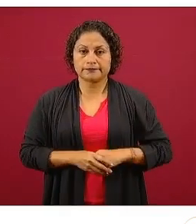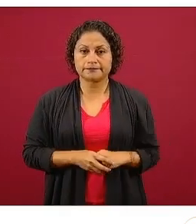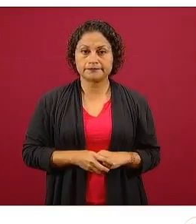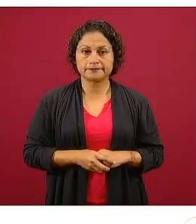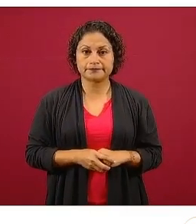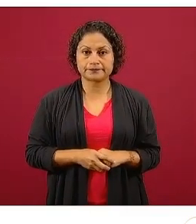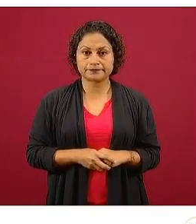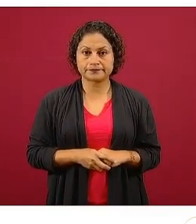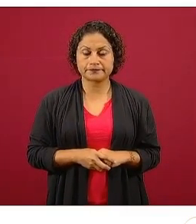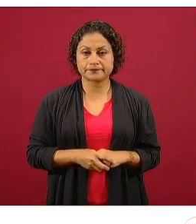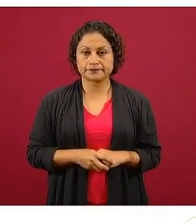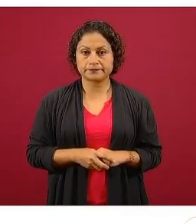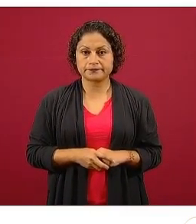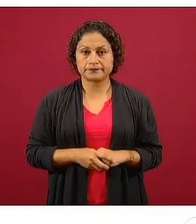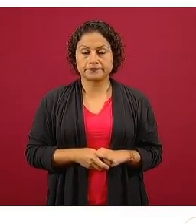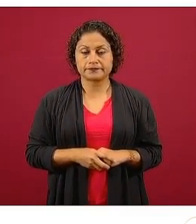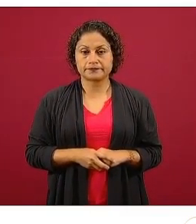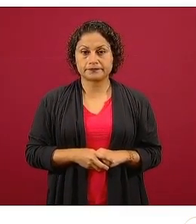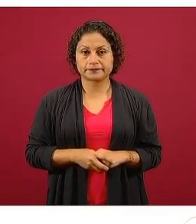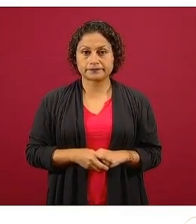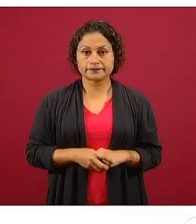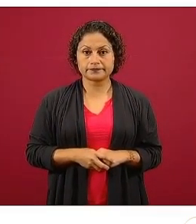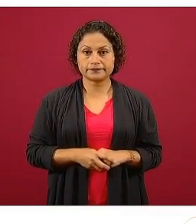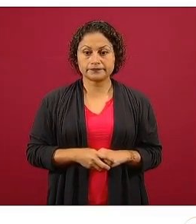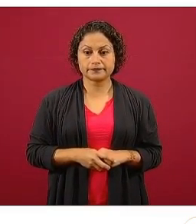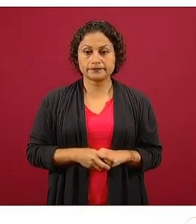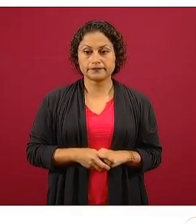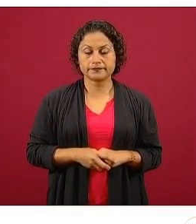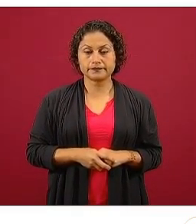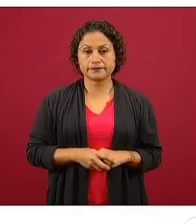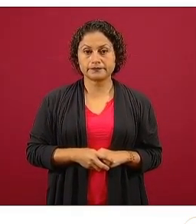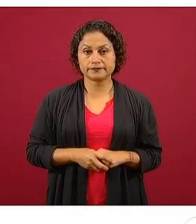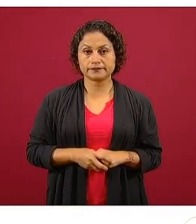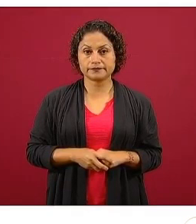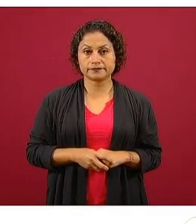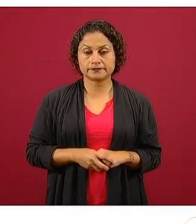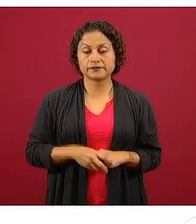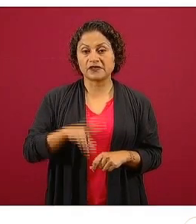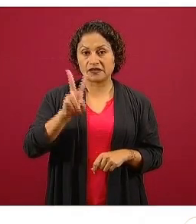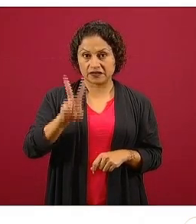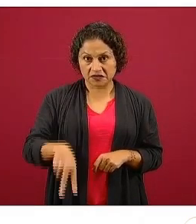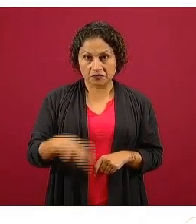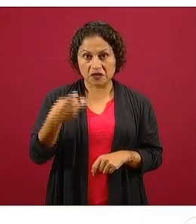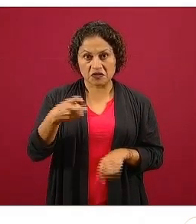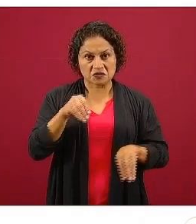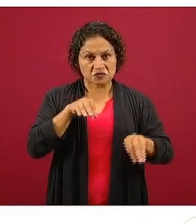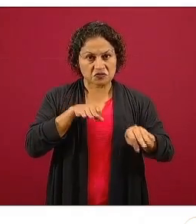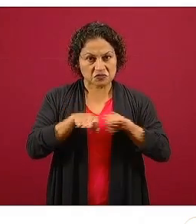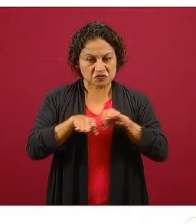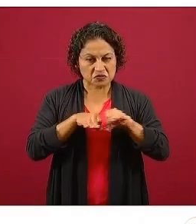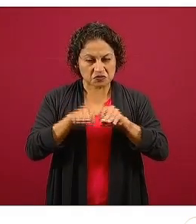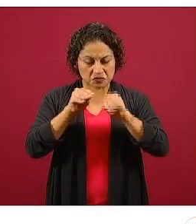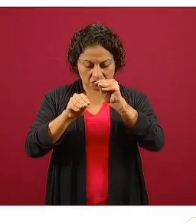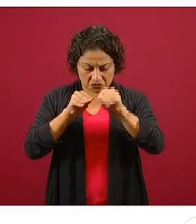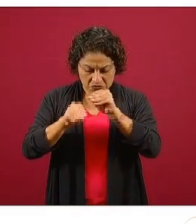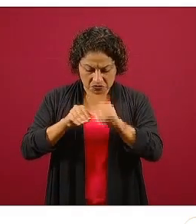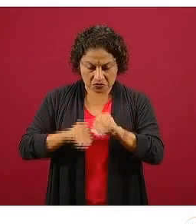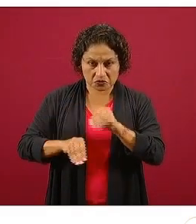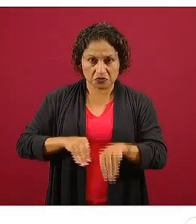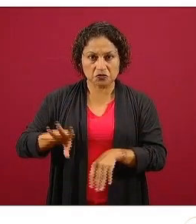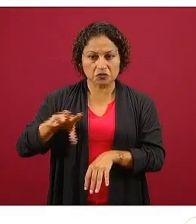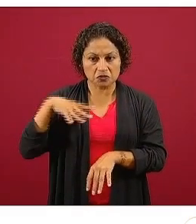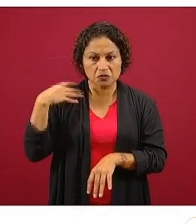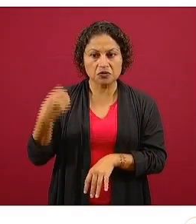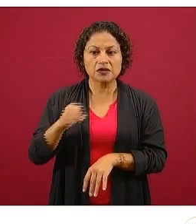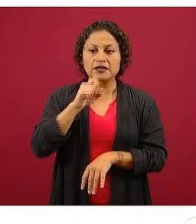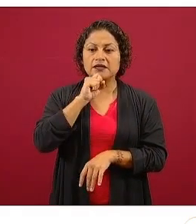Y un, pues un pilar de todo este esfuerzo, que es el sistema público de radiodifusión del Estado